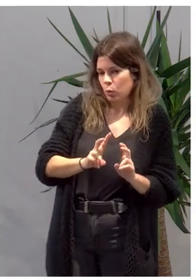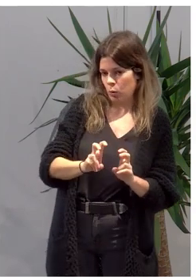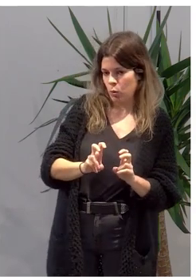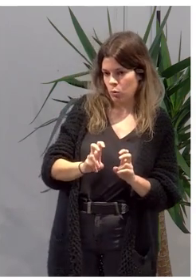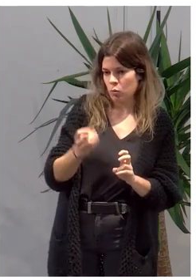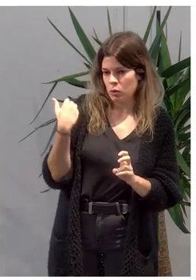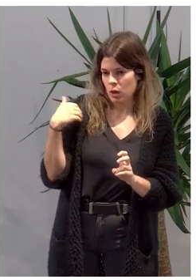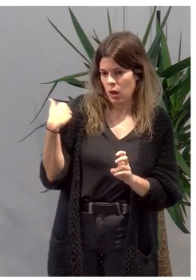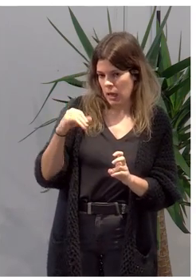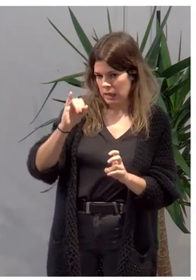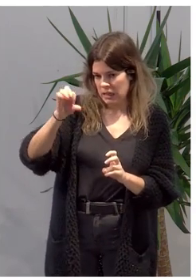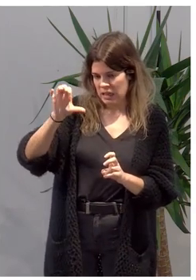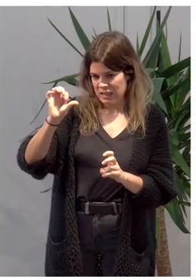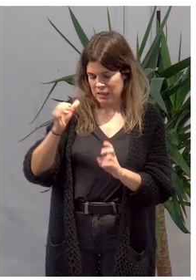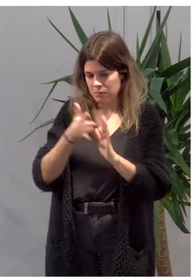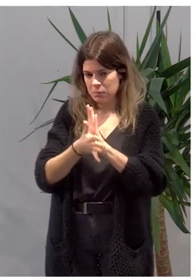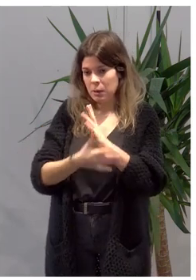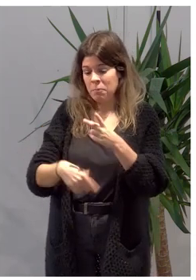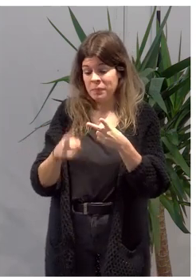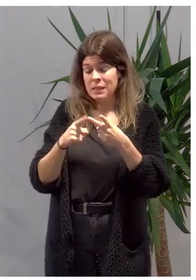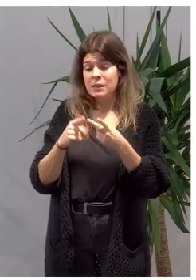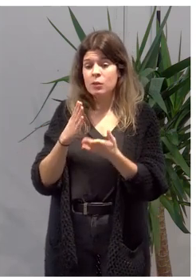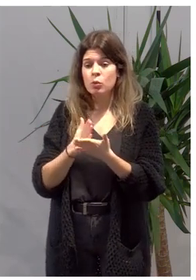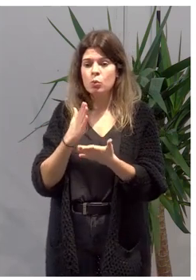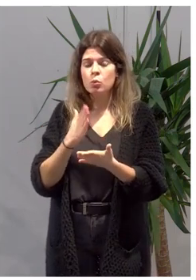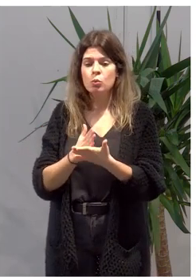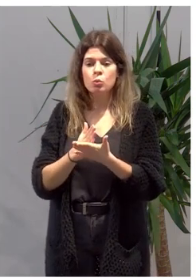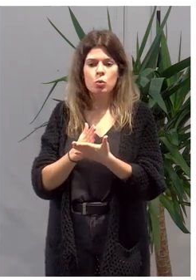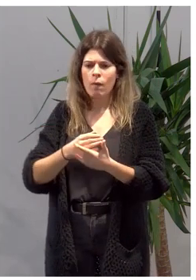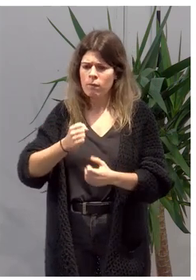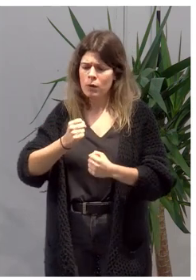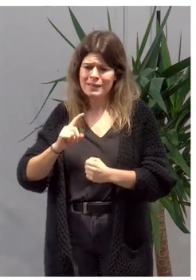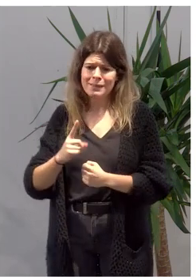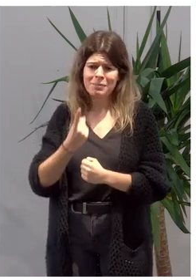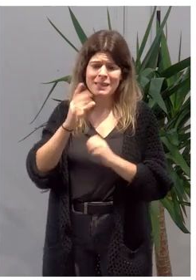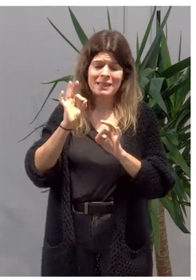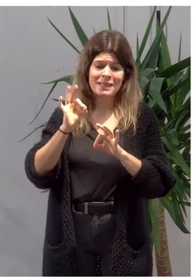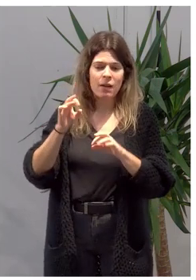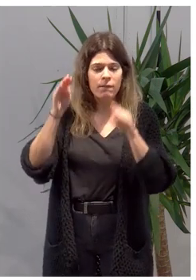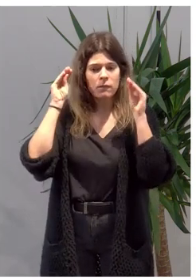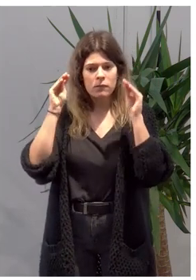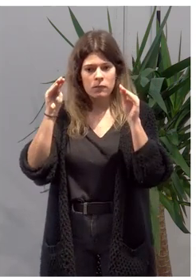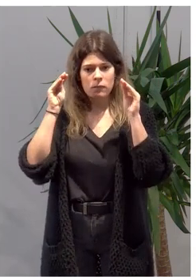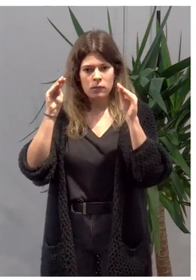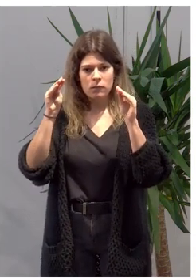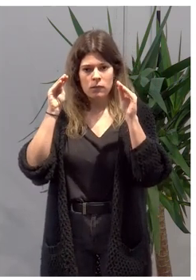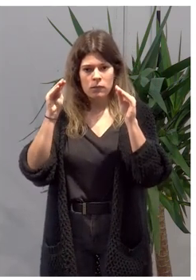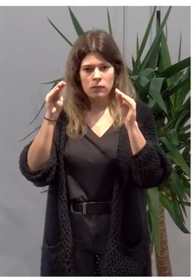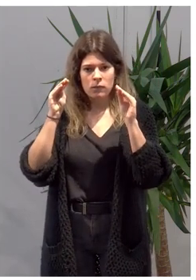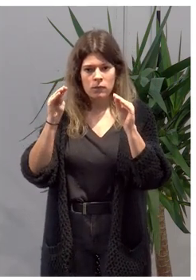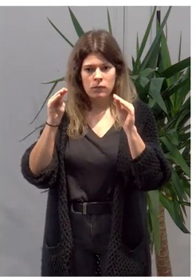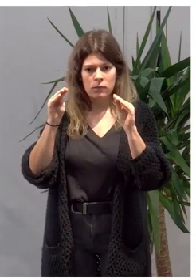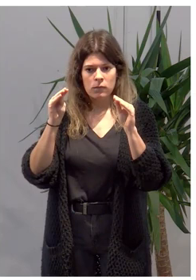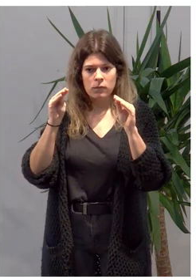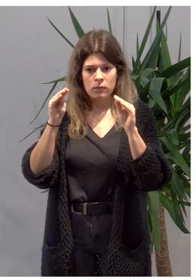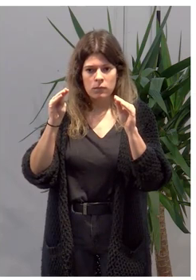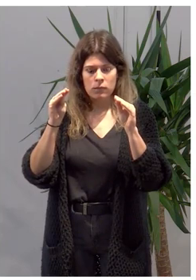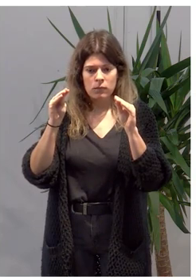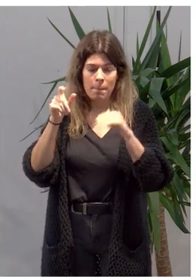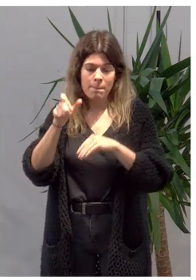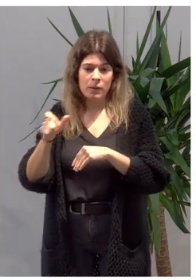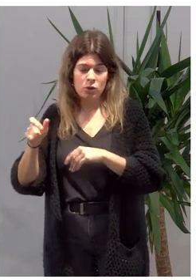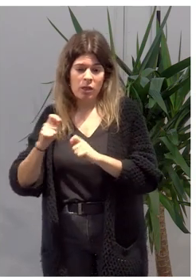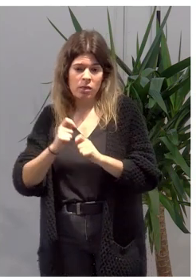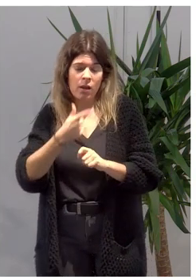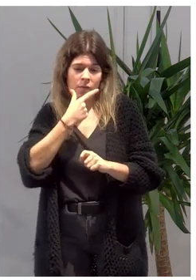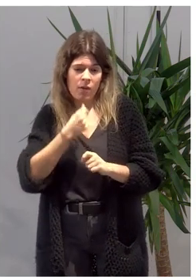Inés. Es un curso que es el más potente, que es para la formación de facilitadoras y facilitadores